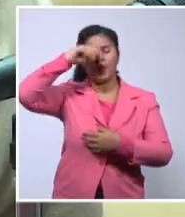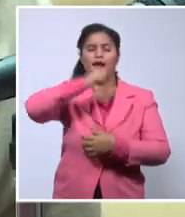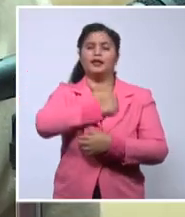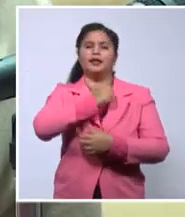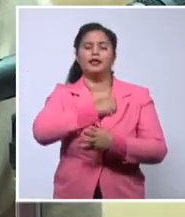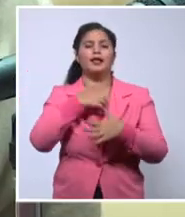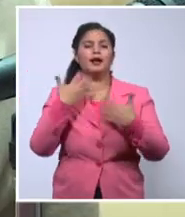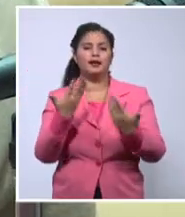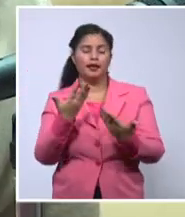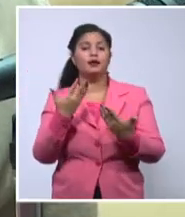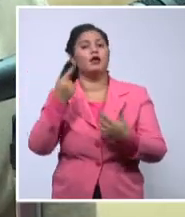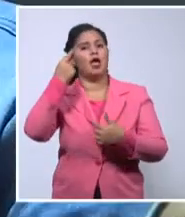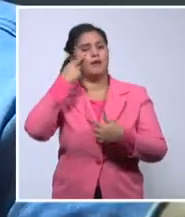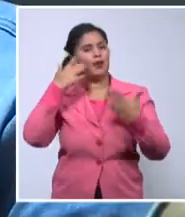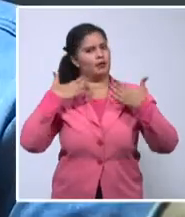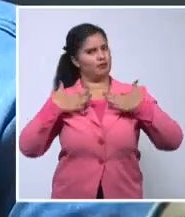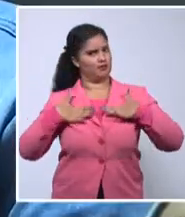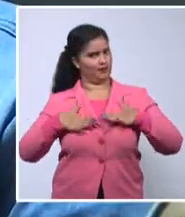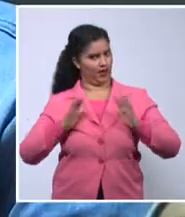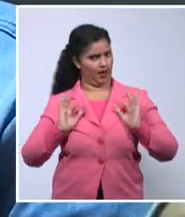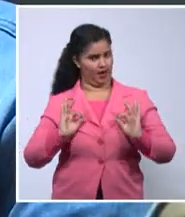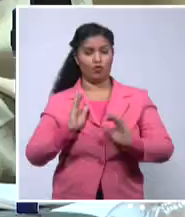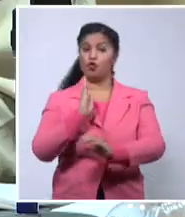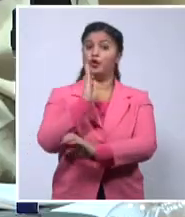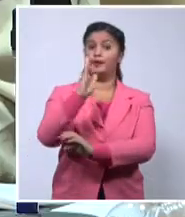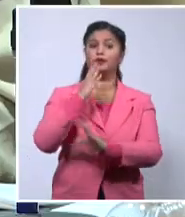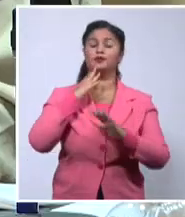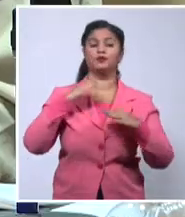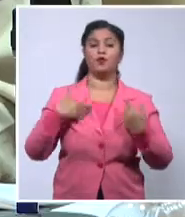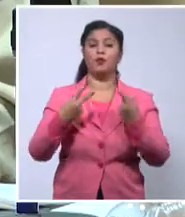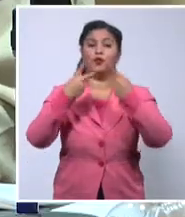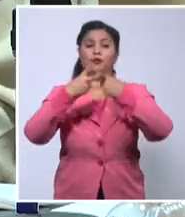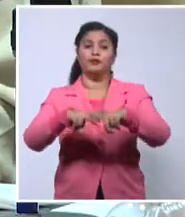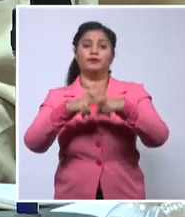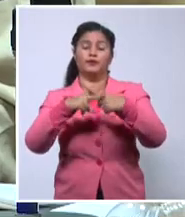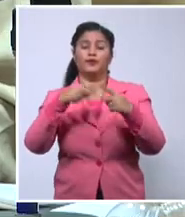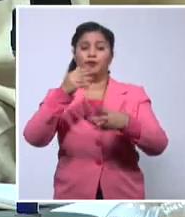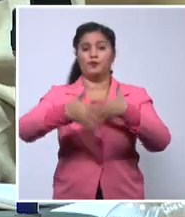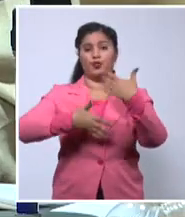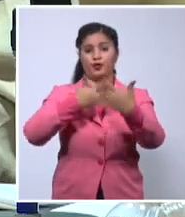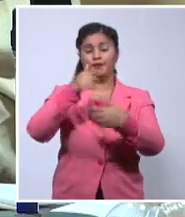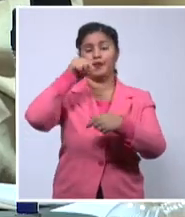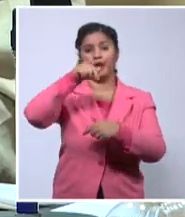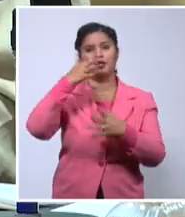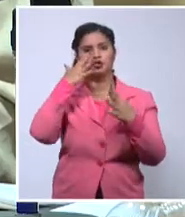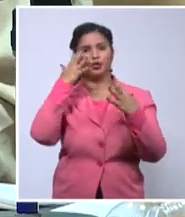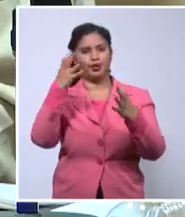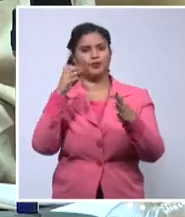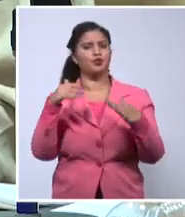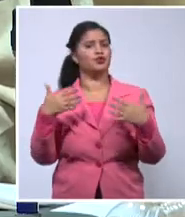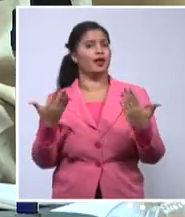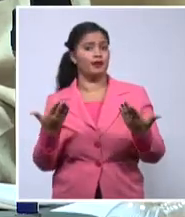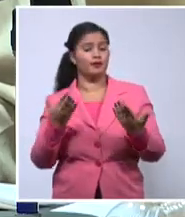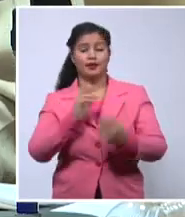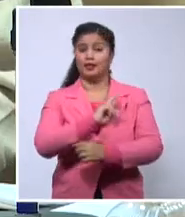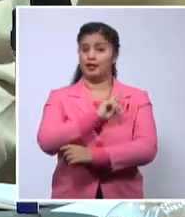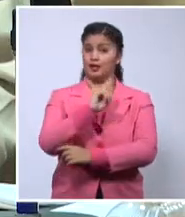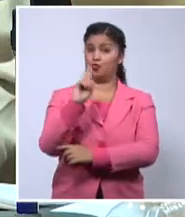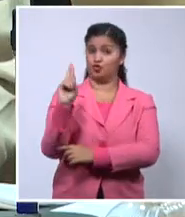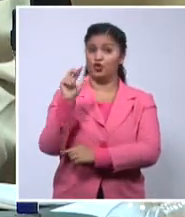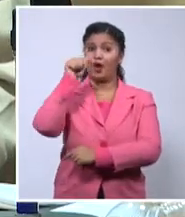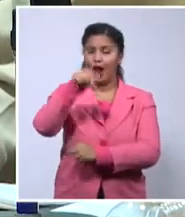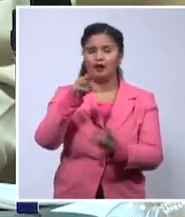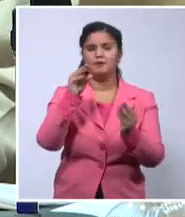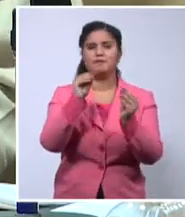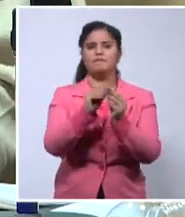los espacios que ha creado la revolución para ellos. Yo creo que este es un sector revolucionario y tenemos que patentizarlo de esa